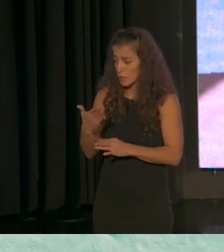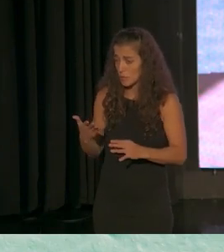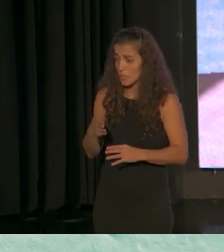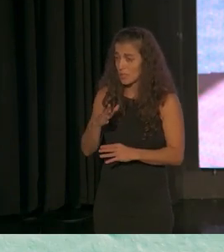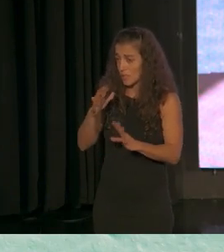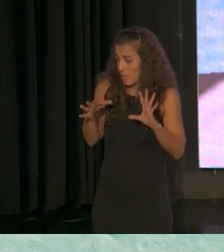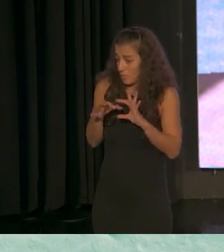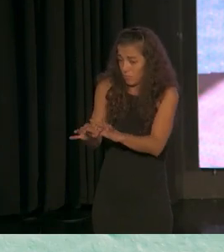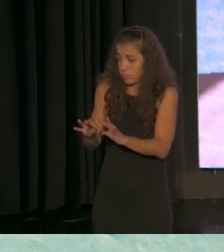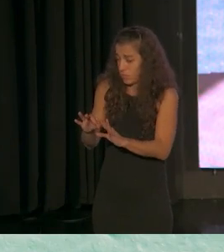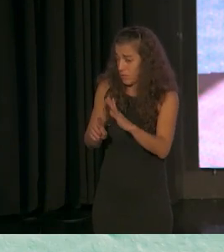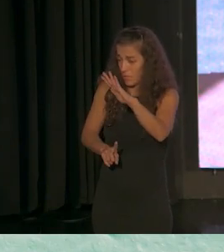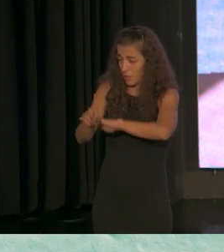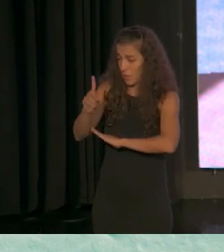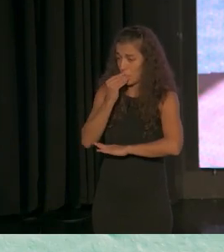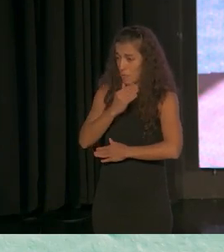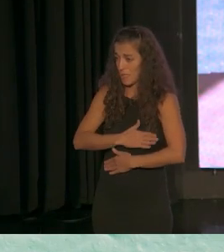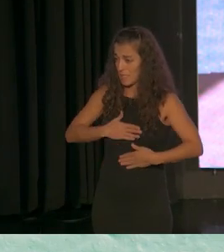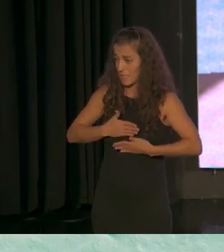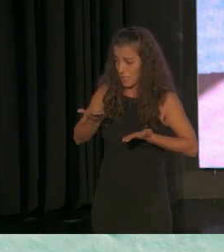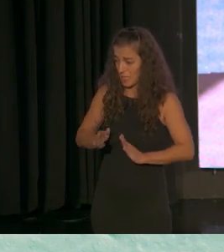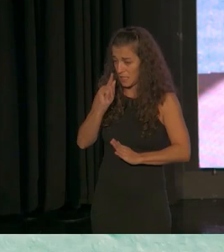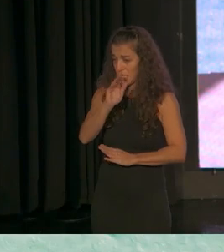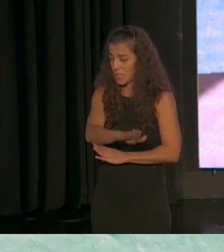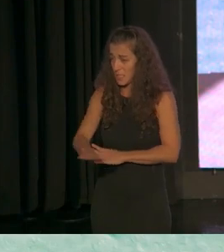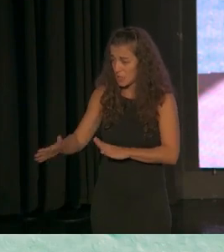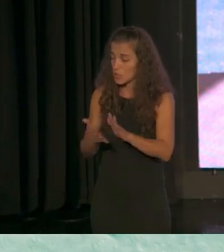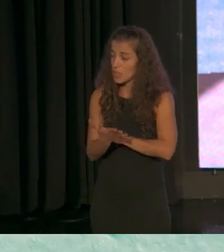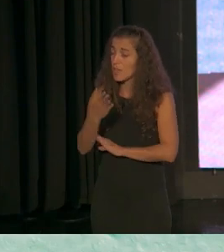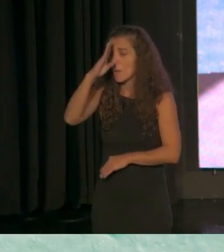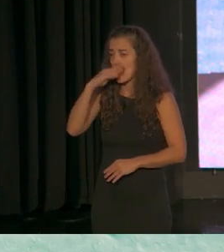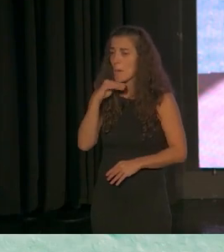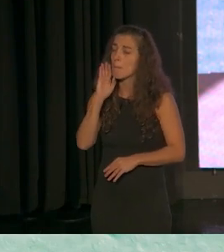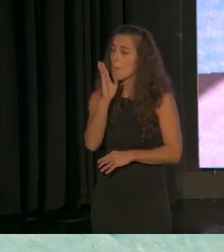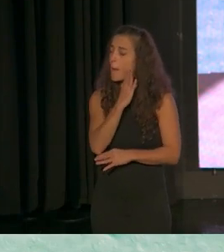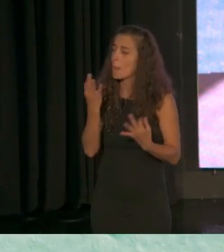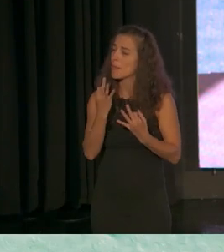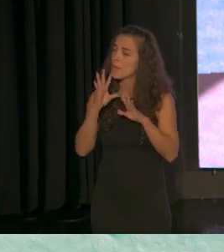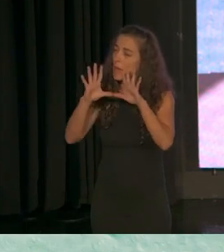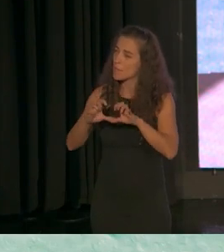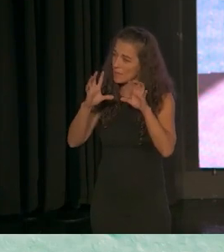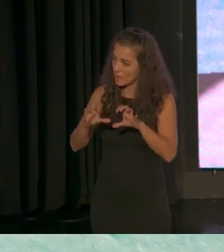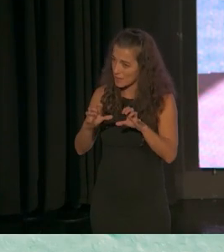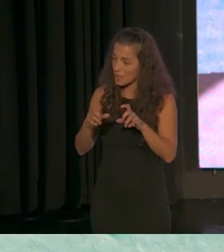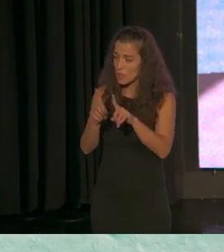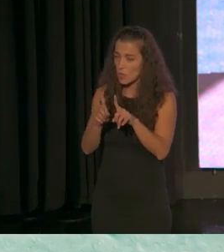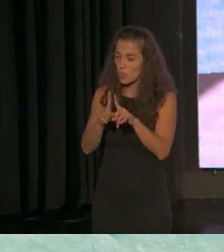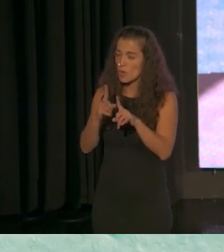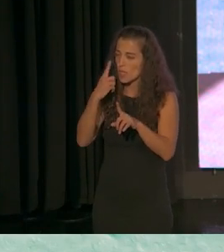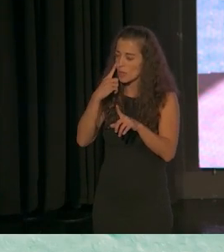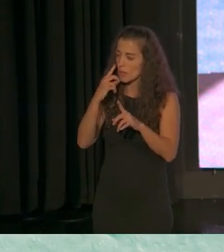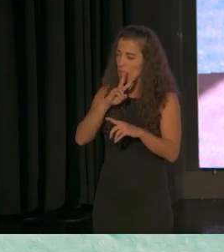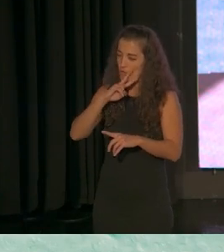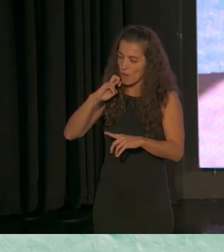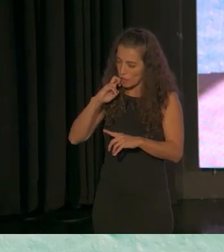progreso con el bienestar por lo tanto los padres deben aprender bueno aprender a cuidar a valorar el mimarse el